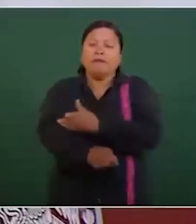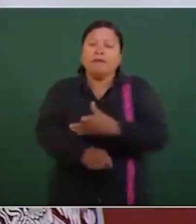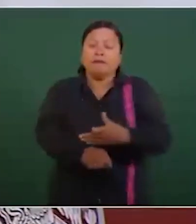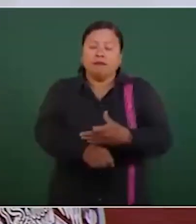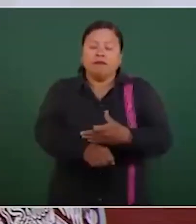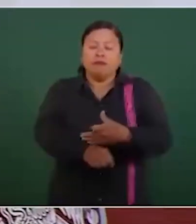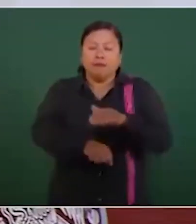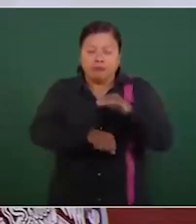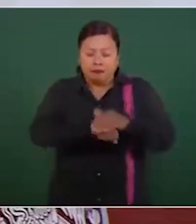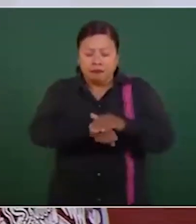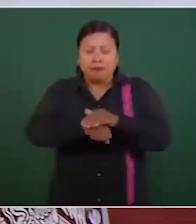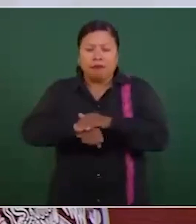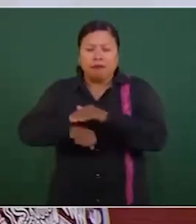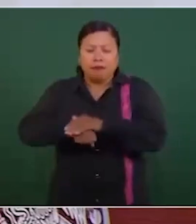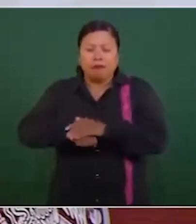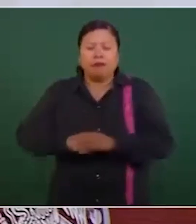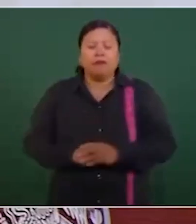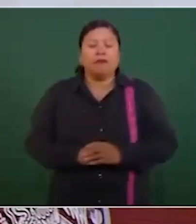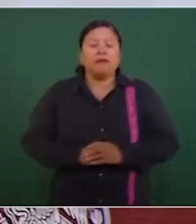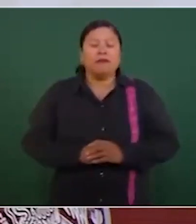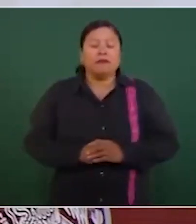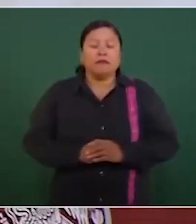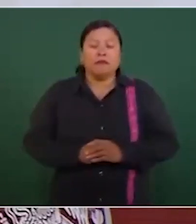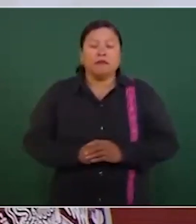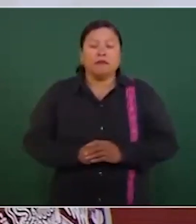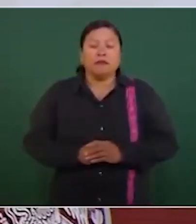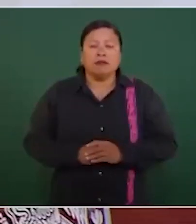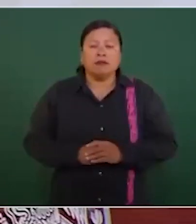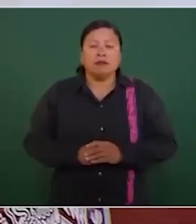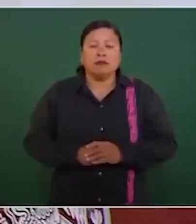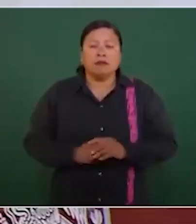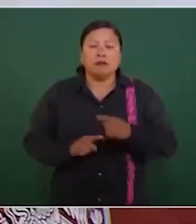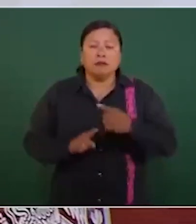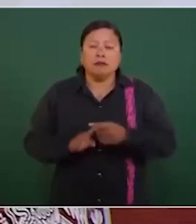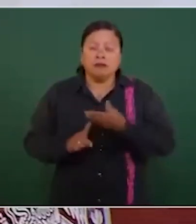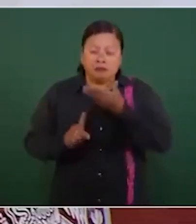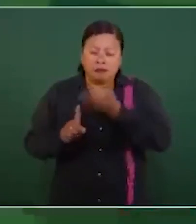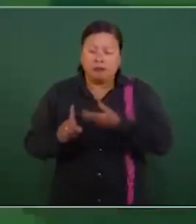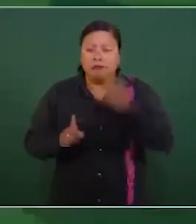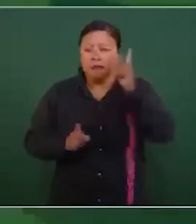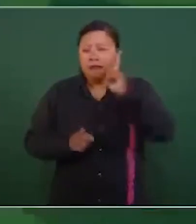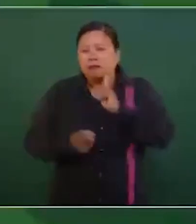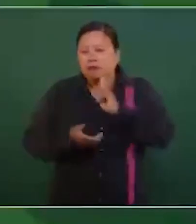amigos de la escritora,